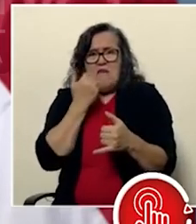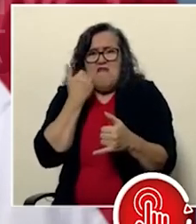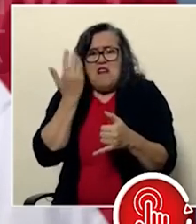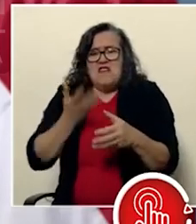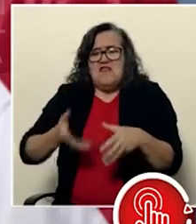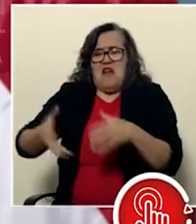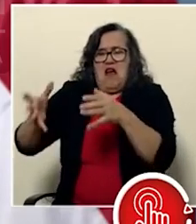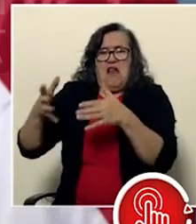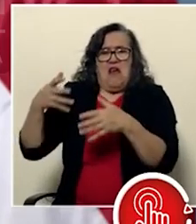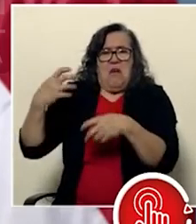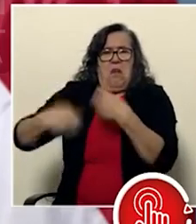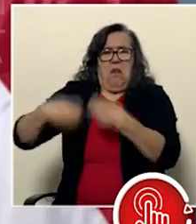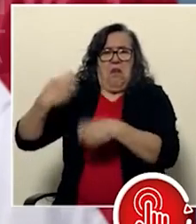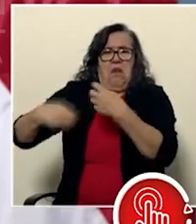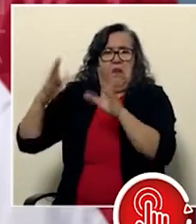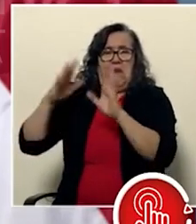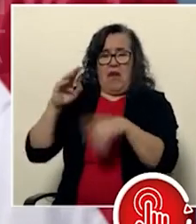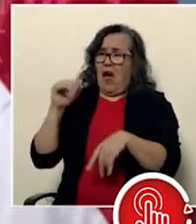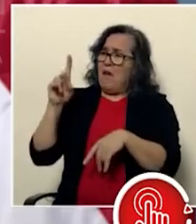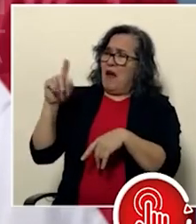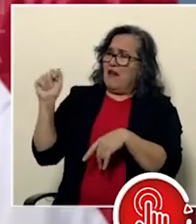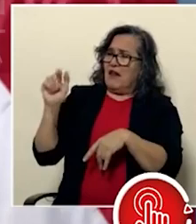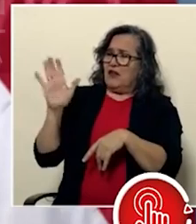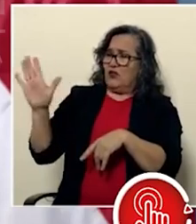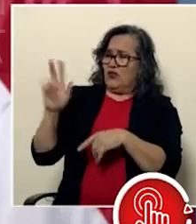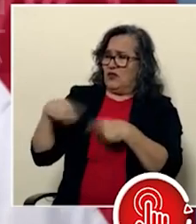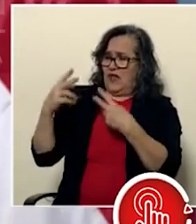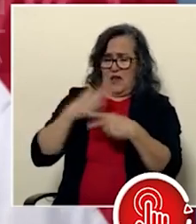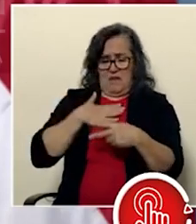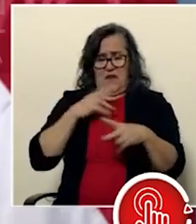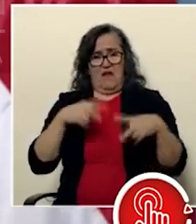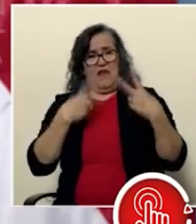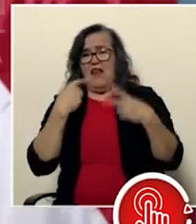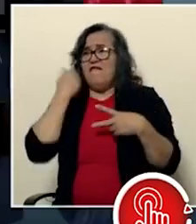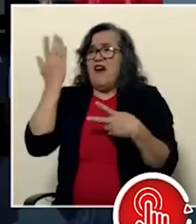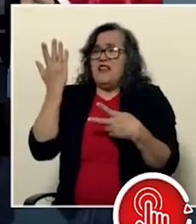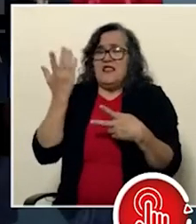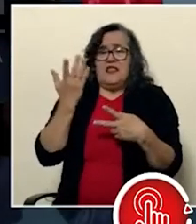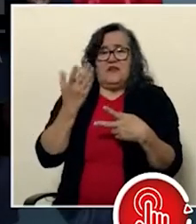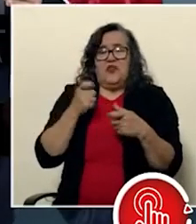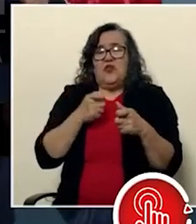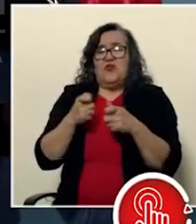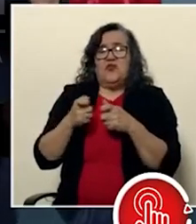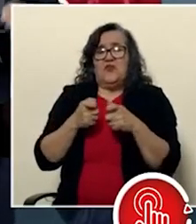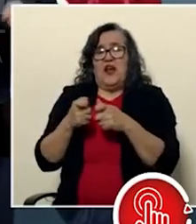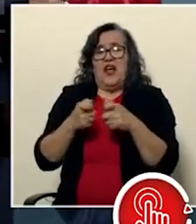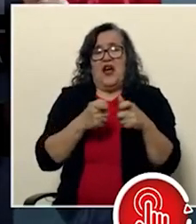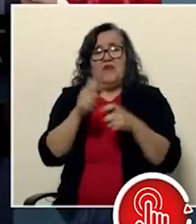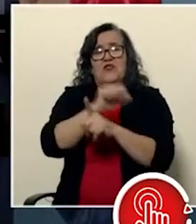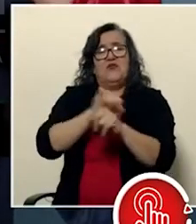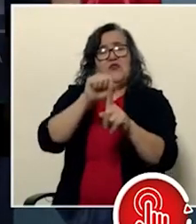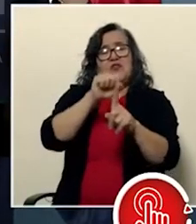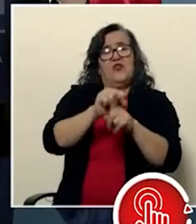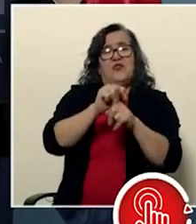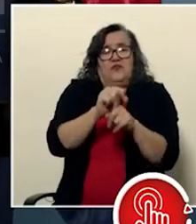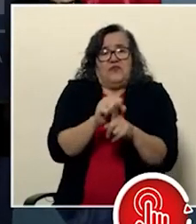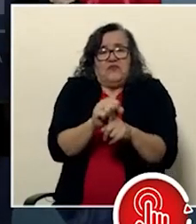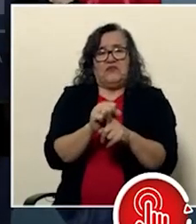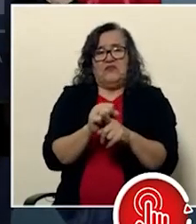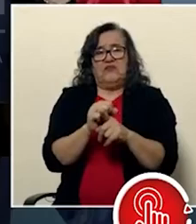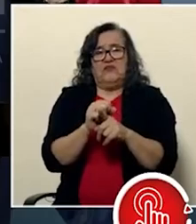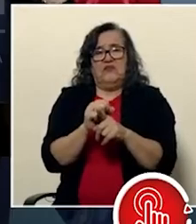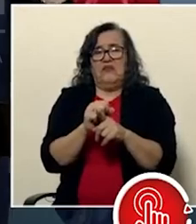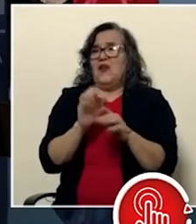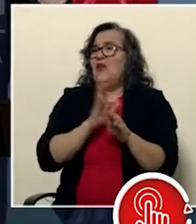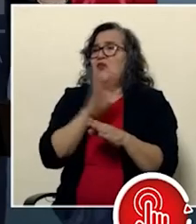dejar. ¿Verdad, doña Marta? La vida suya y mía sería muy fácil. Manejamos el carrito alrededor de la cuadra y no vamos